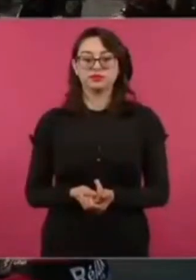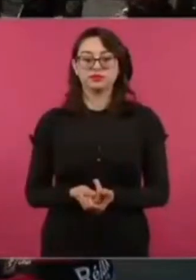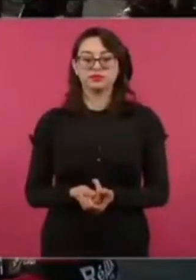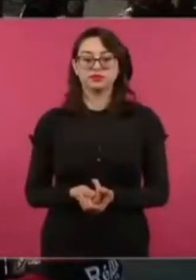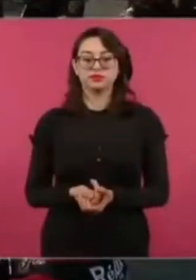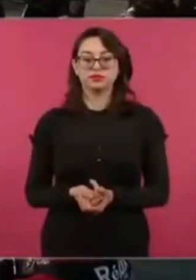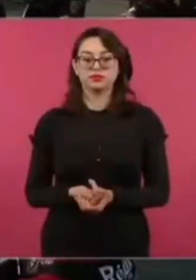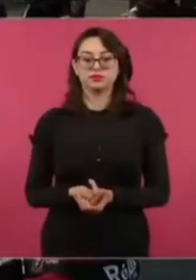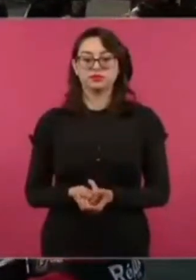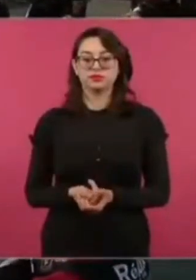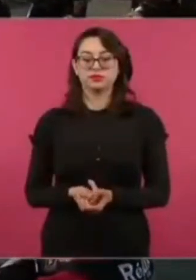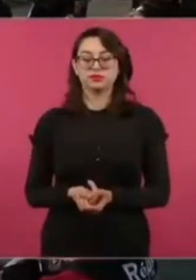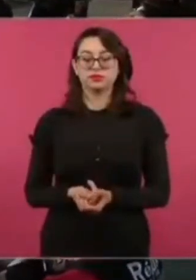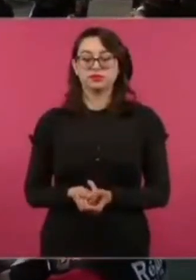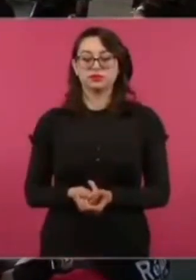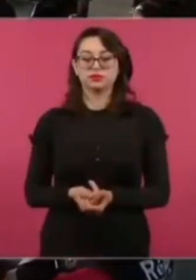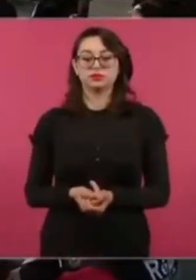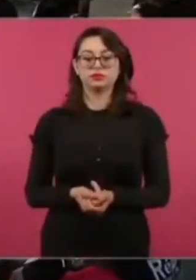¿También?